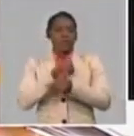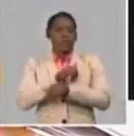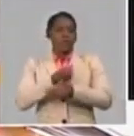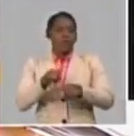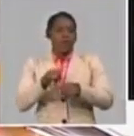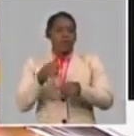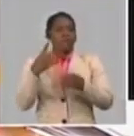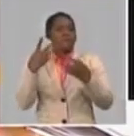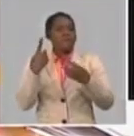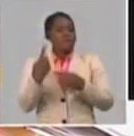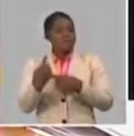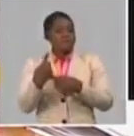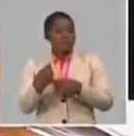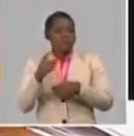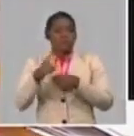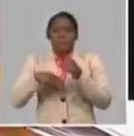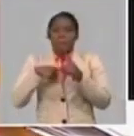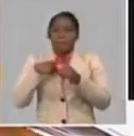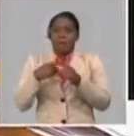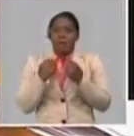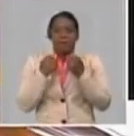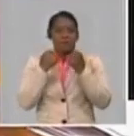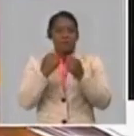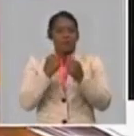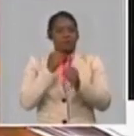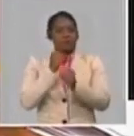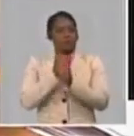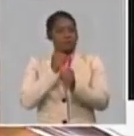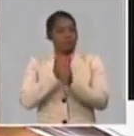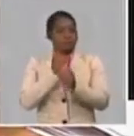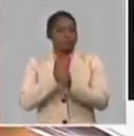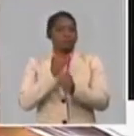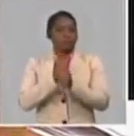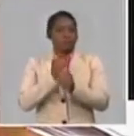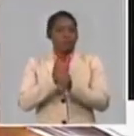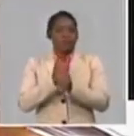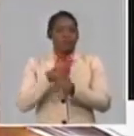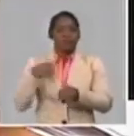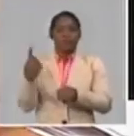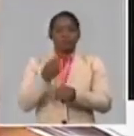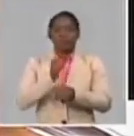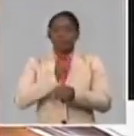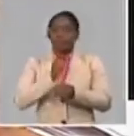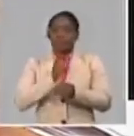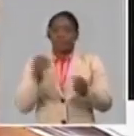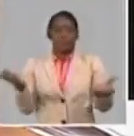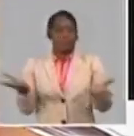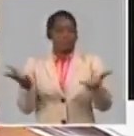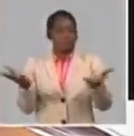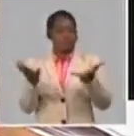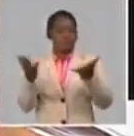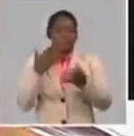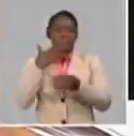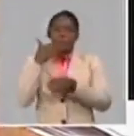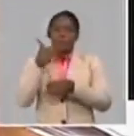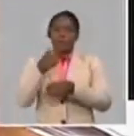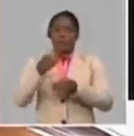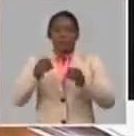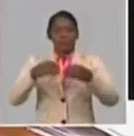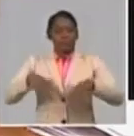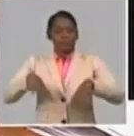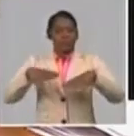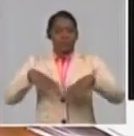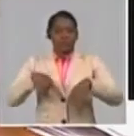eficiencia que se necesita y de poder poner a flote los elementos de reserva que en mi modo de ver constituyen las